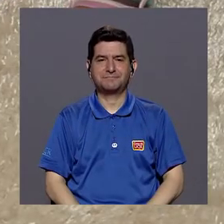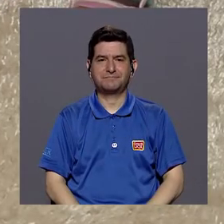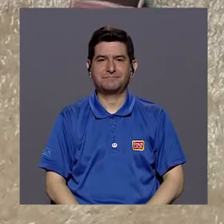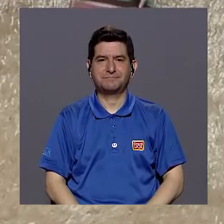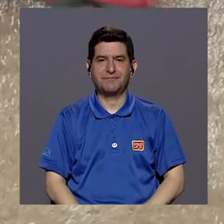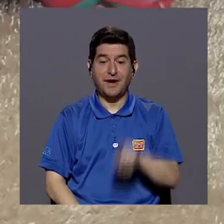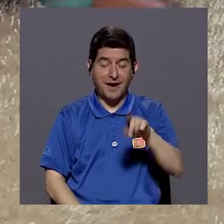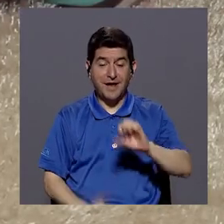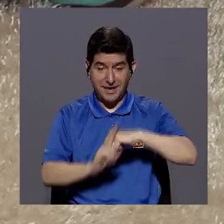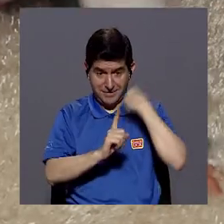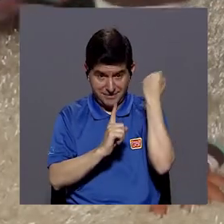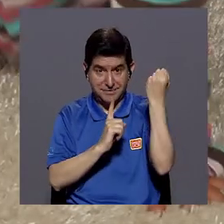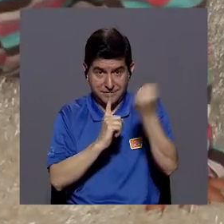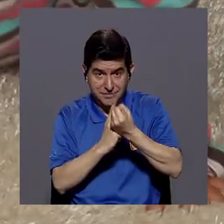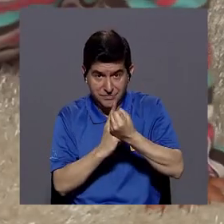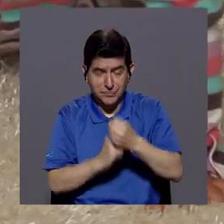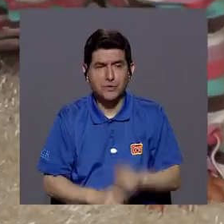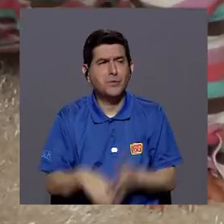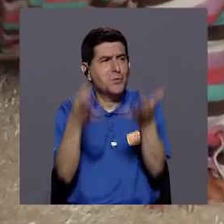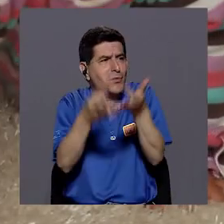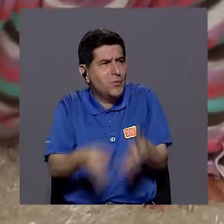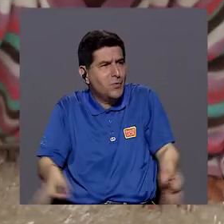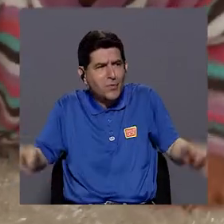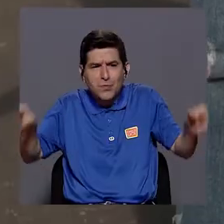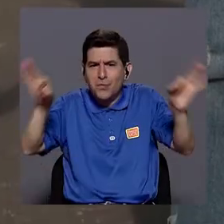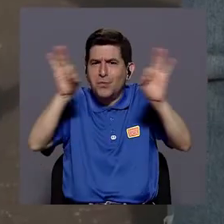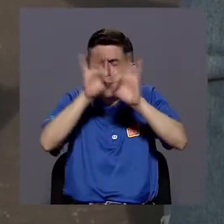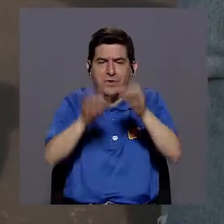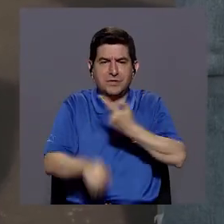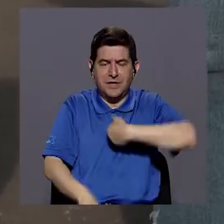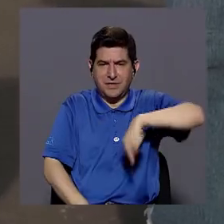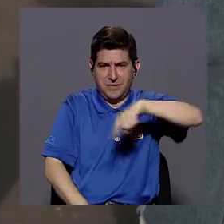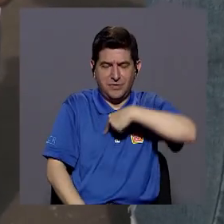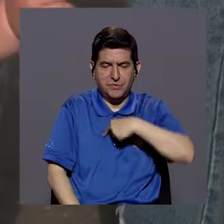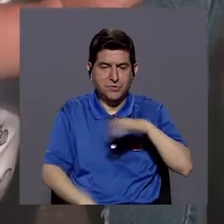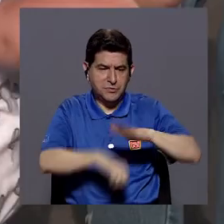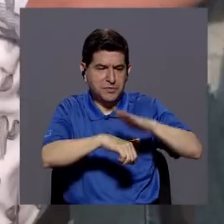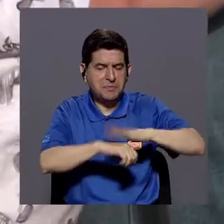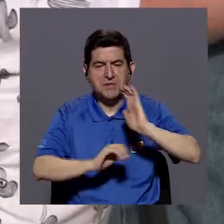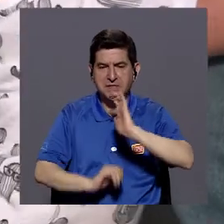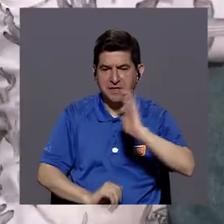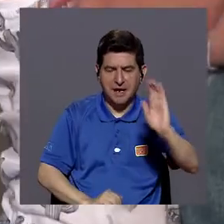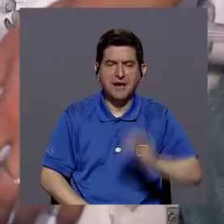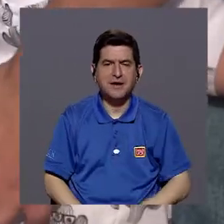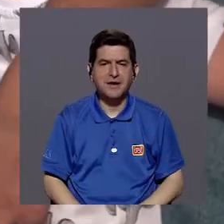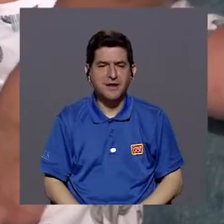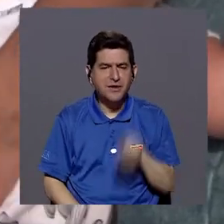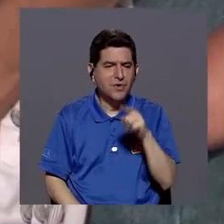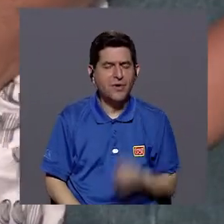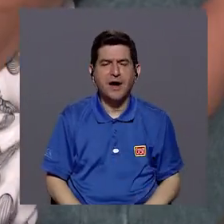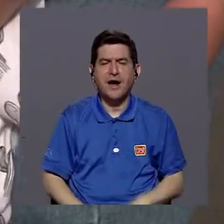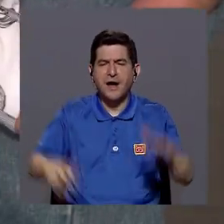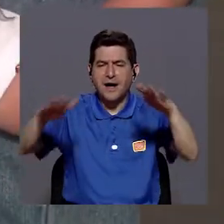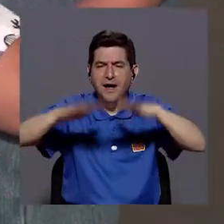Entonces, en este sentido, es fundamental que dejemos al niño o la niña explorar el espacio físico,